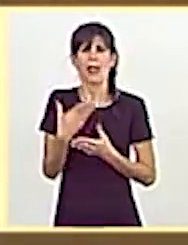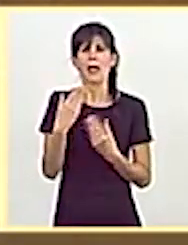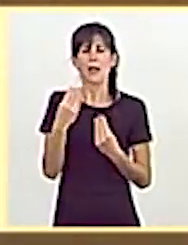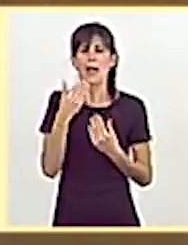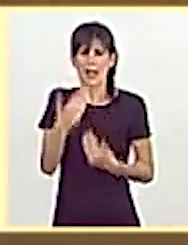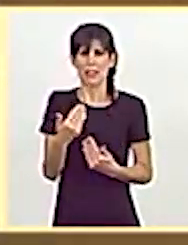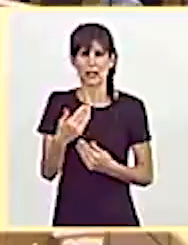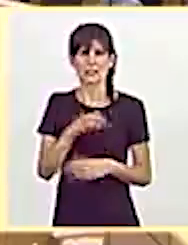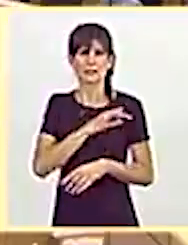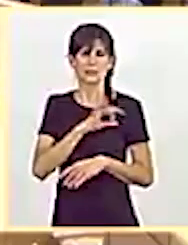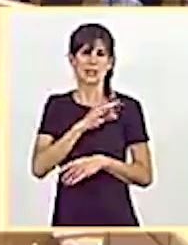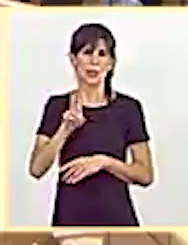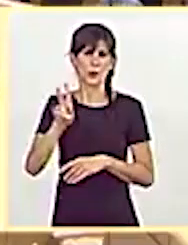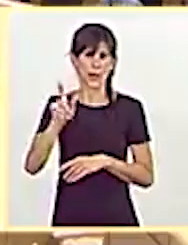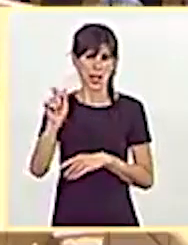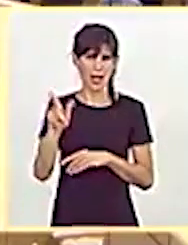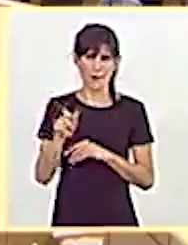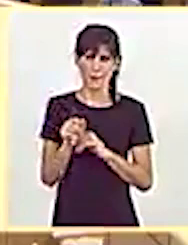señora Vila.